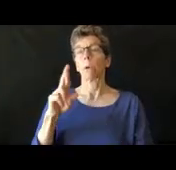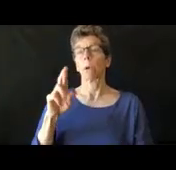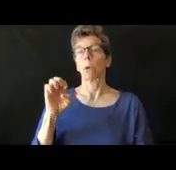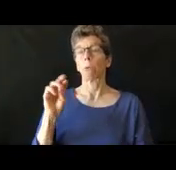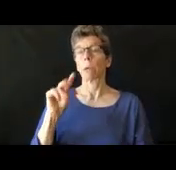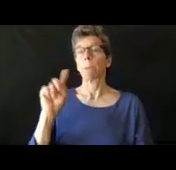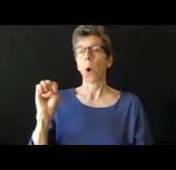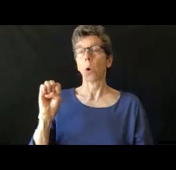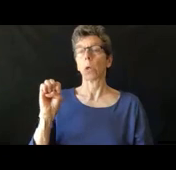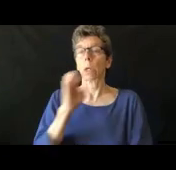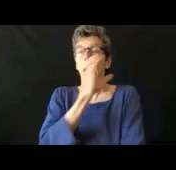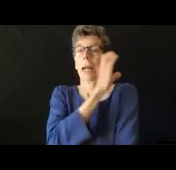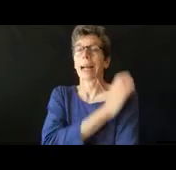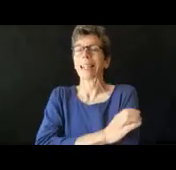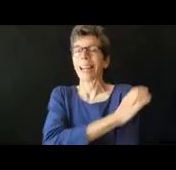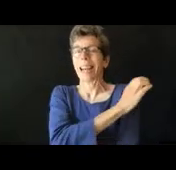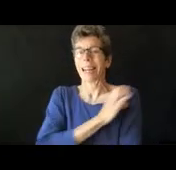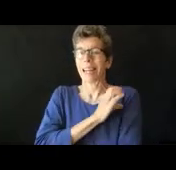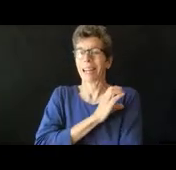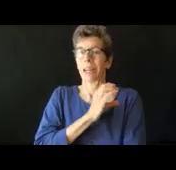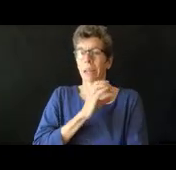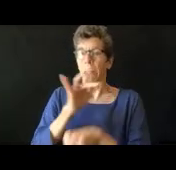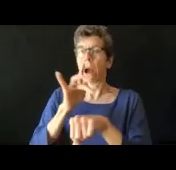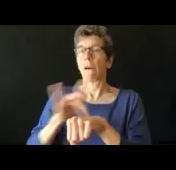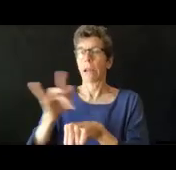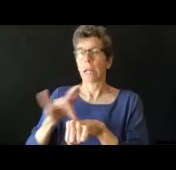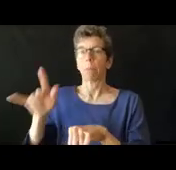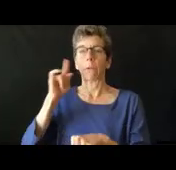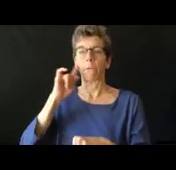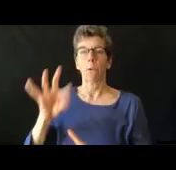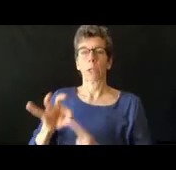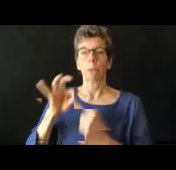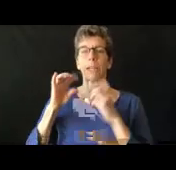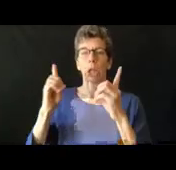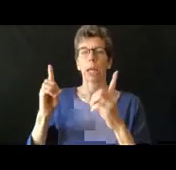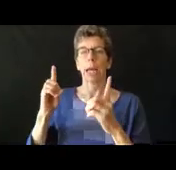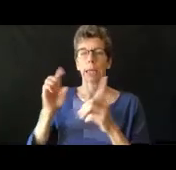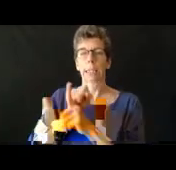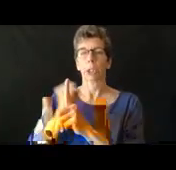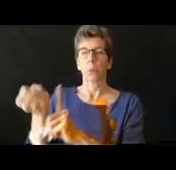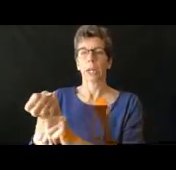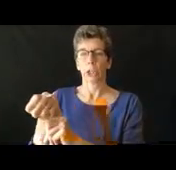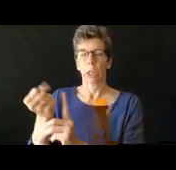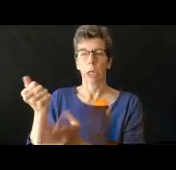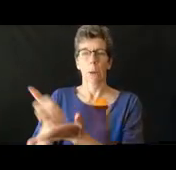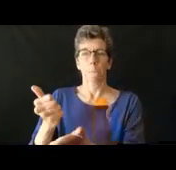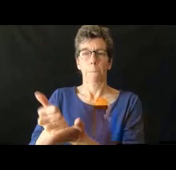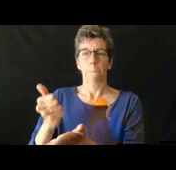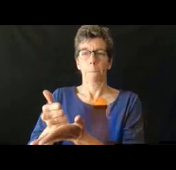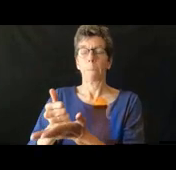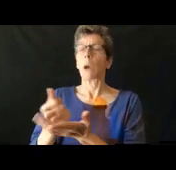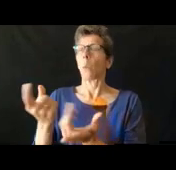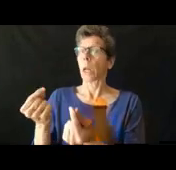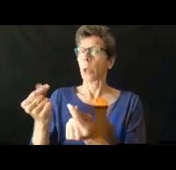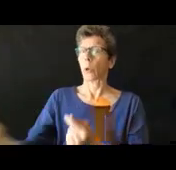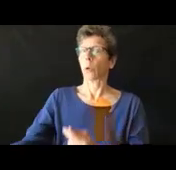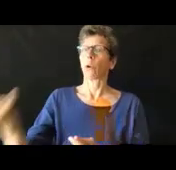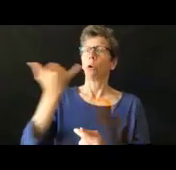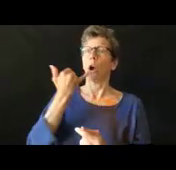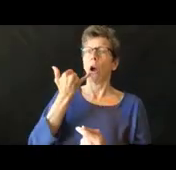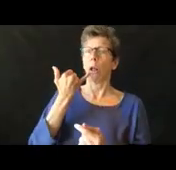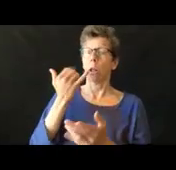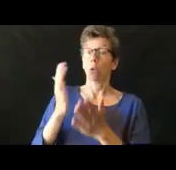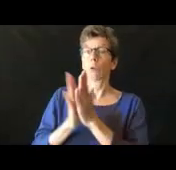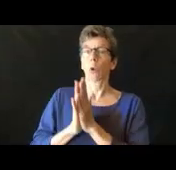remota. Estamos haciendo citas como de 15 minutos dos veces a la semana. Y ustedes pueden llamar para hacer una cita. Si tienen